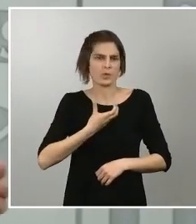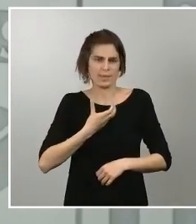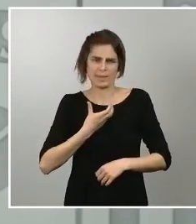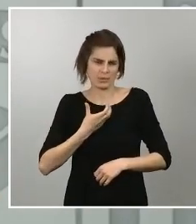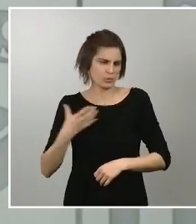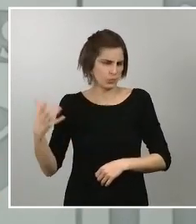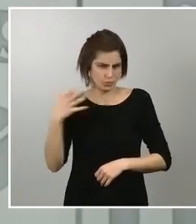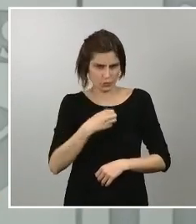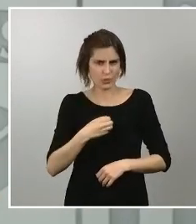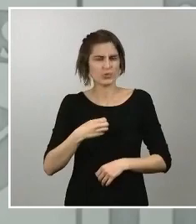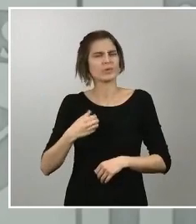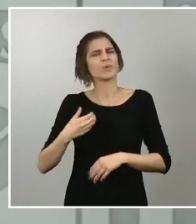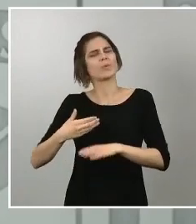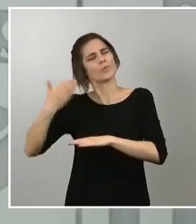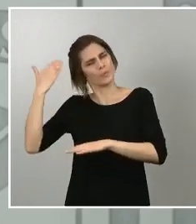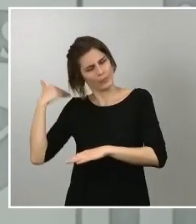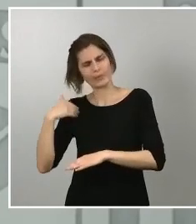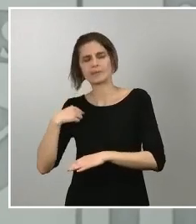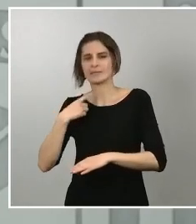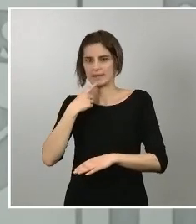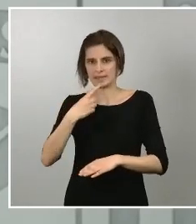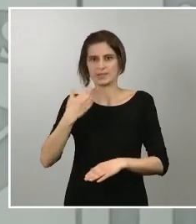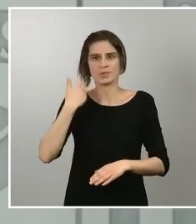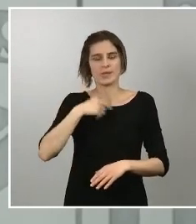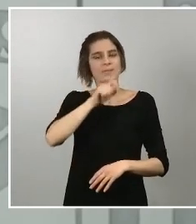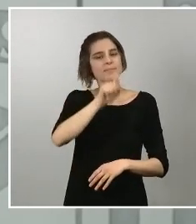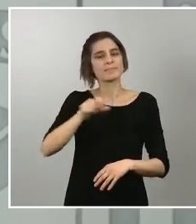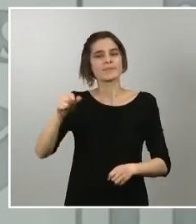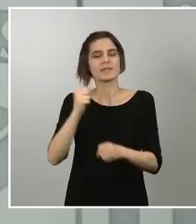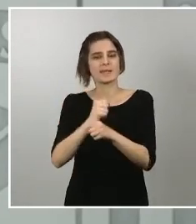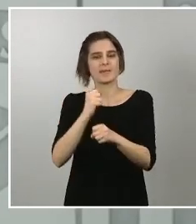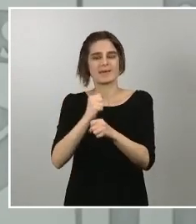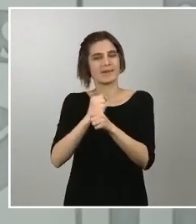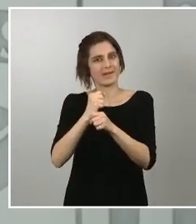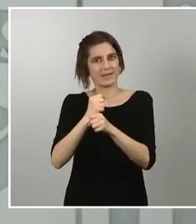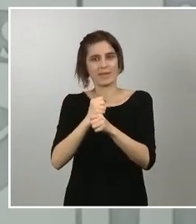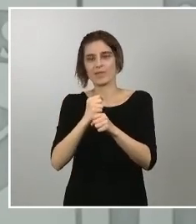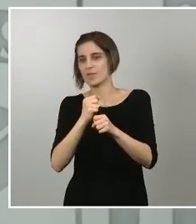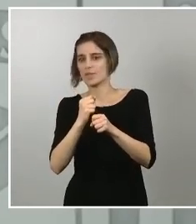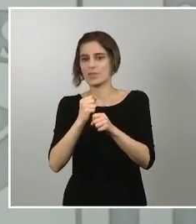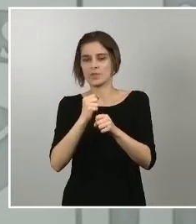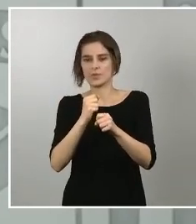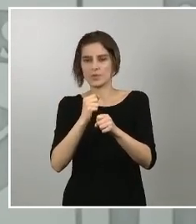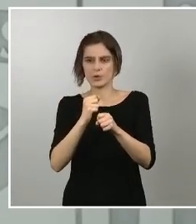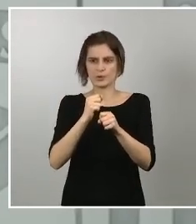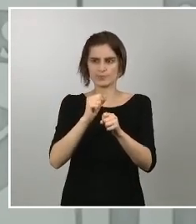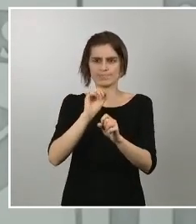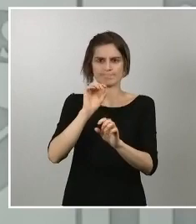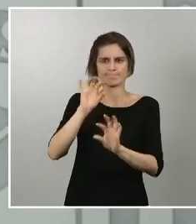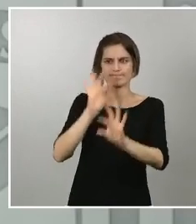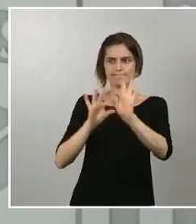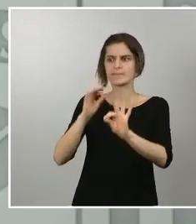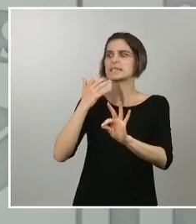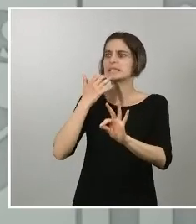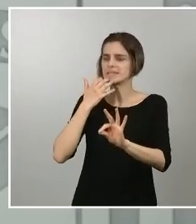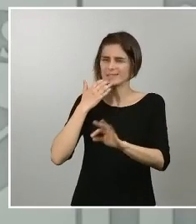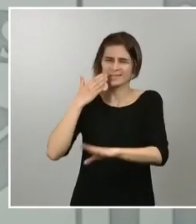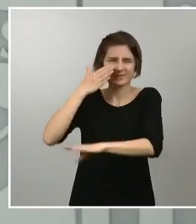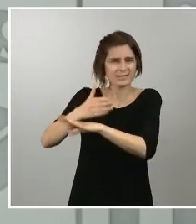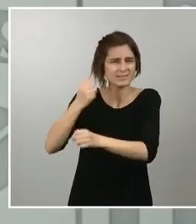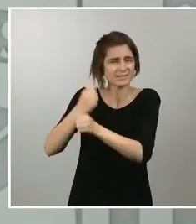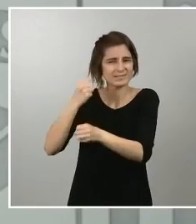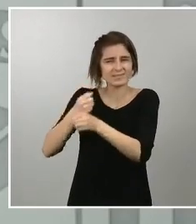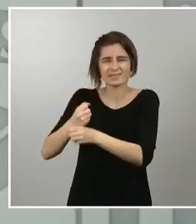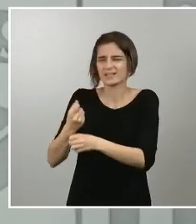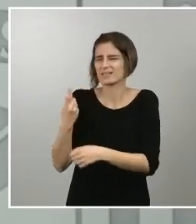ordenando la distribución del personal de manera que aquellos que no eran estrictamente esenciales su presencia en el puesto para el desarrollo